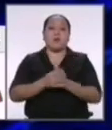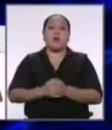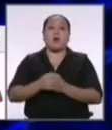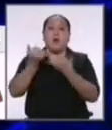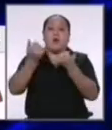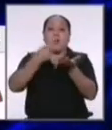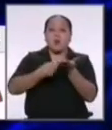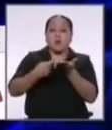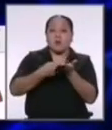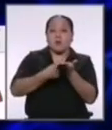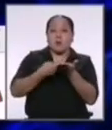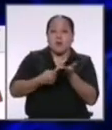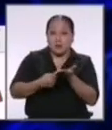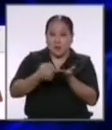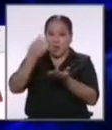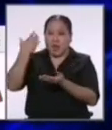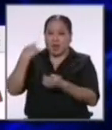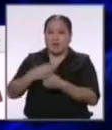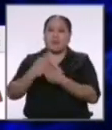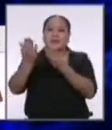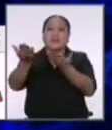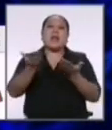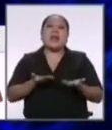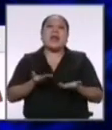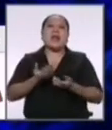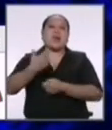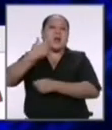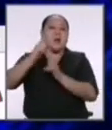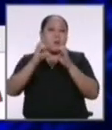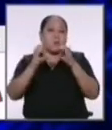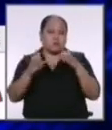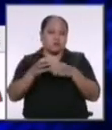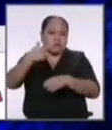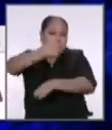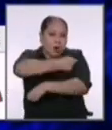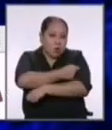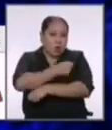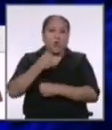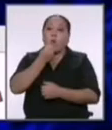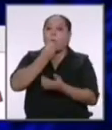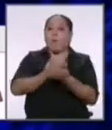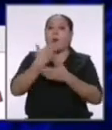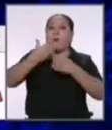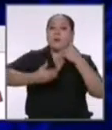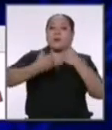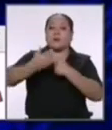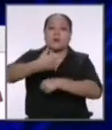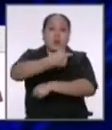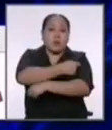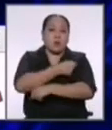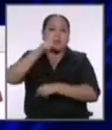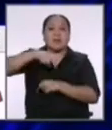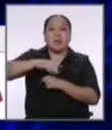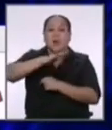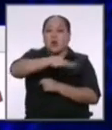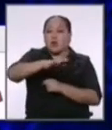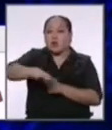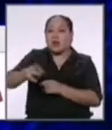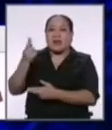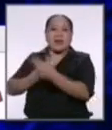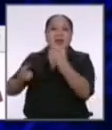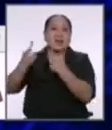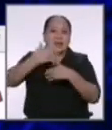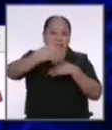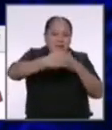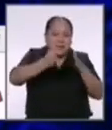discutimos en el bloque anterior traer las vacunas al Perú tener un buen proceso para vacunar a todos los peruanos necesitamos que los niños vuelvan a los